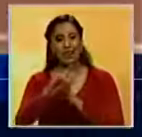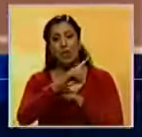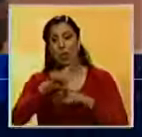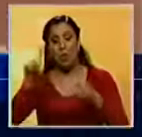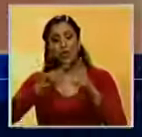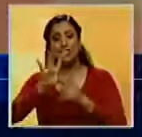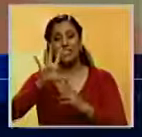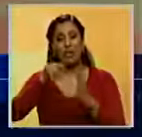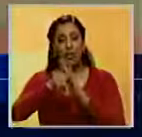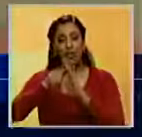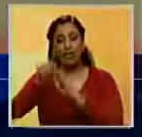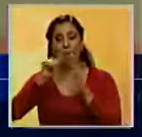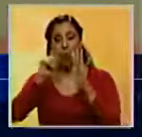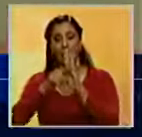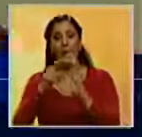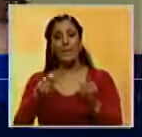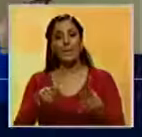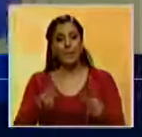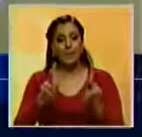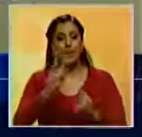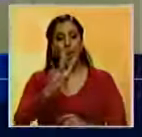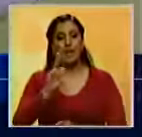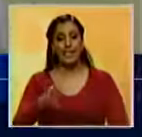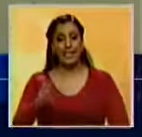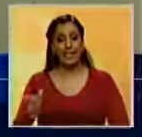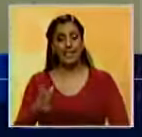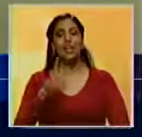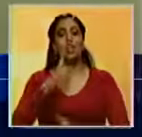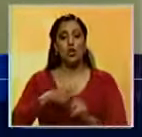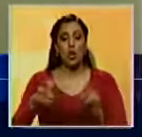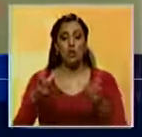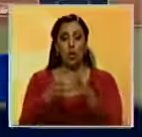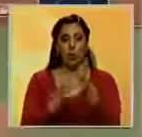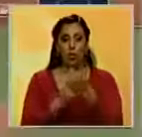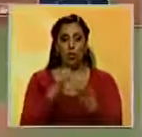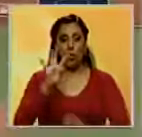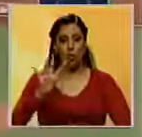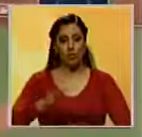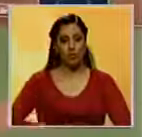Lanzó 5 entradas completas, permitió 4 hits, dio 3 bases por bolas y abanicó a 4.